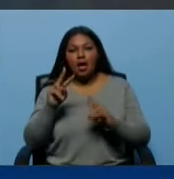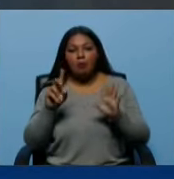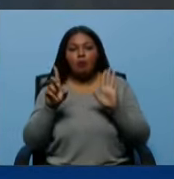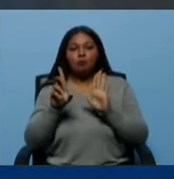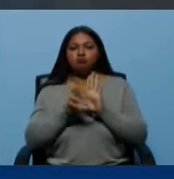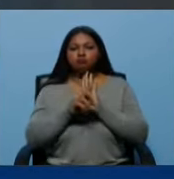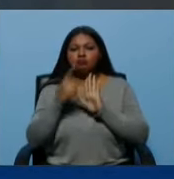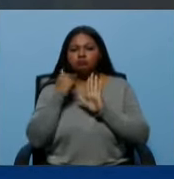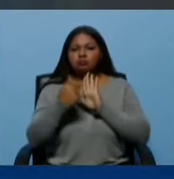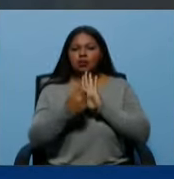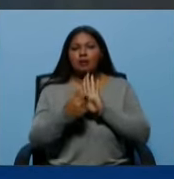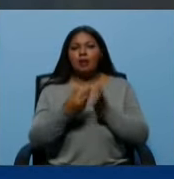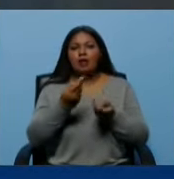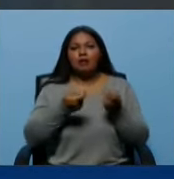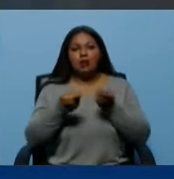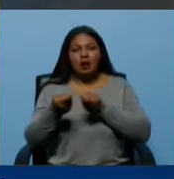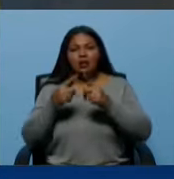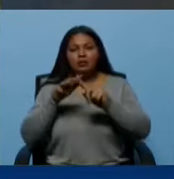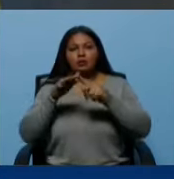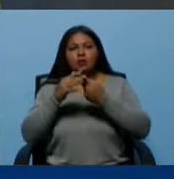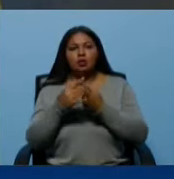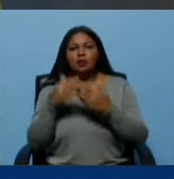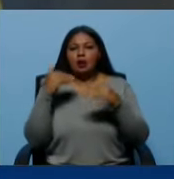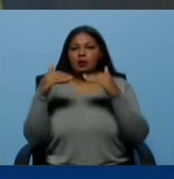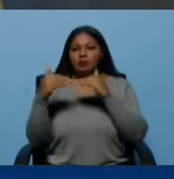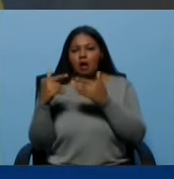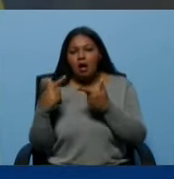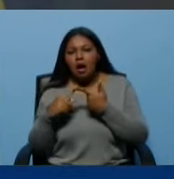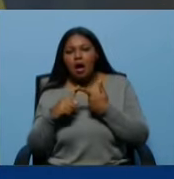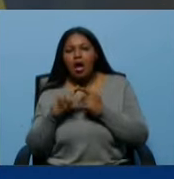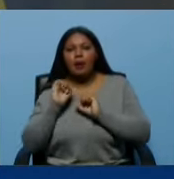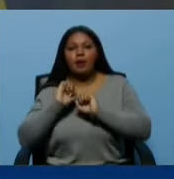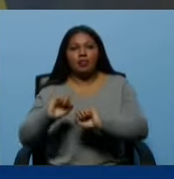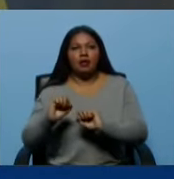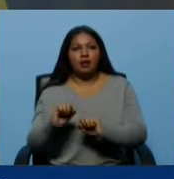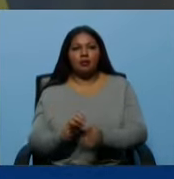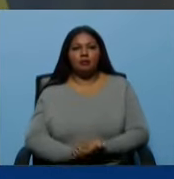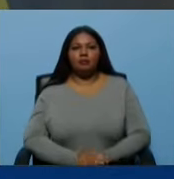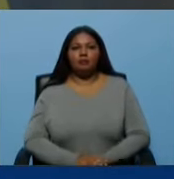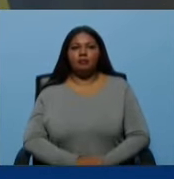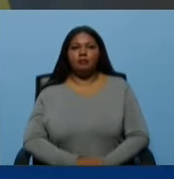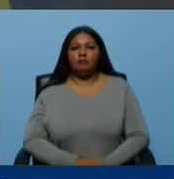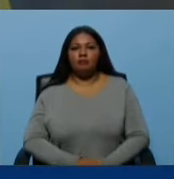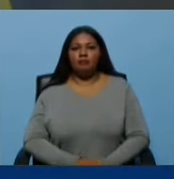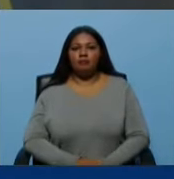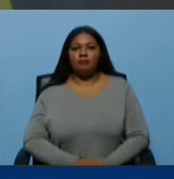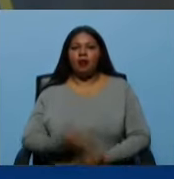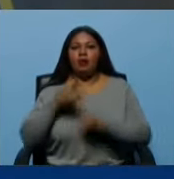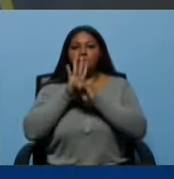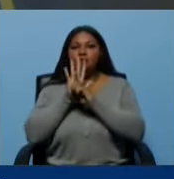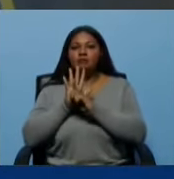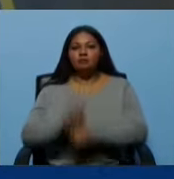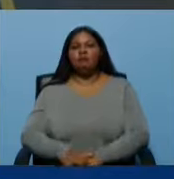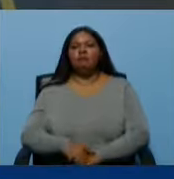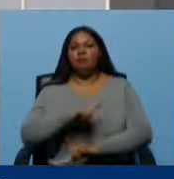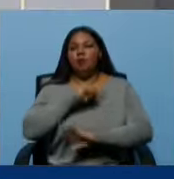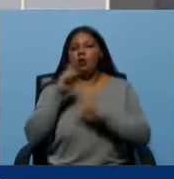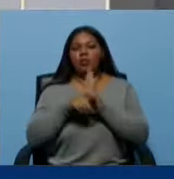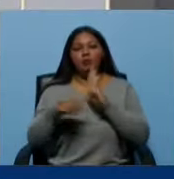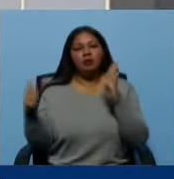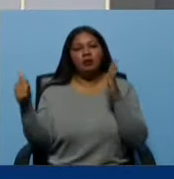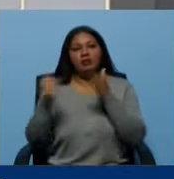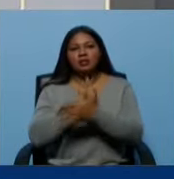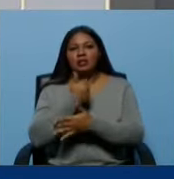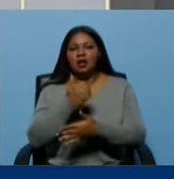para regular, aquí ya no es para regular, ni para evitar, aquí es para execrar, para eliminar,